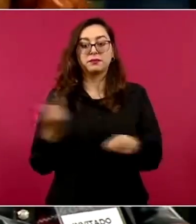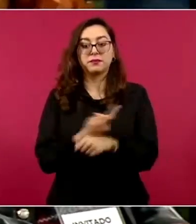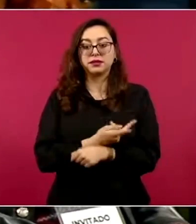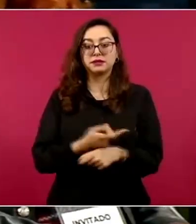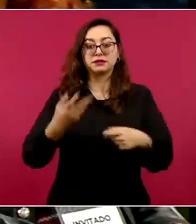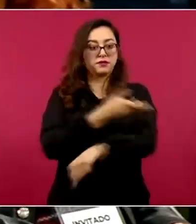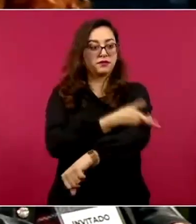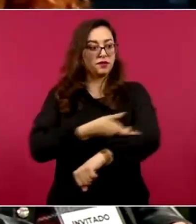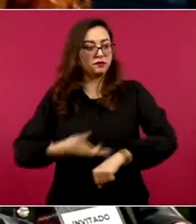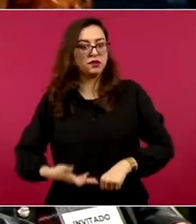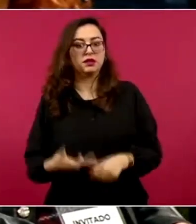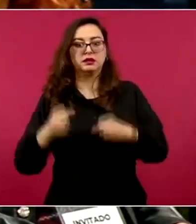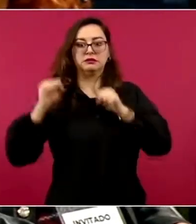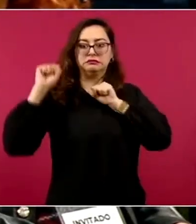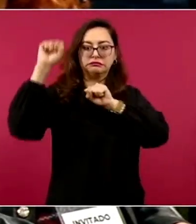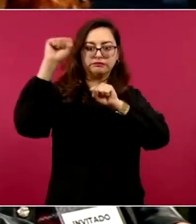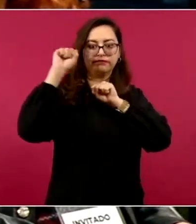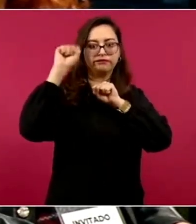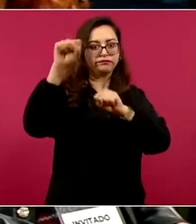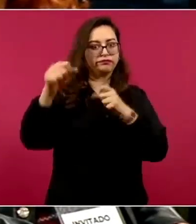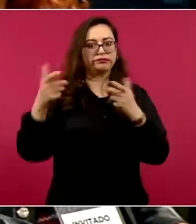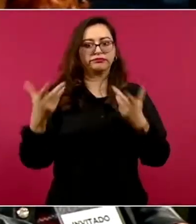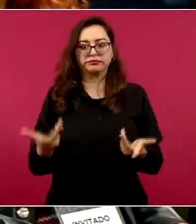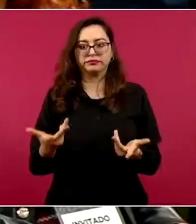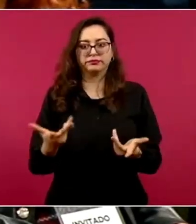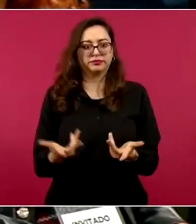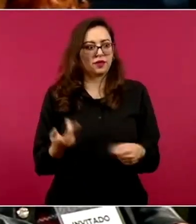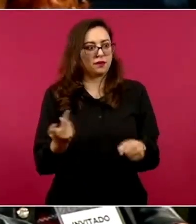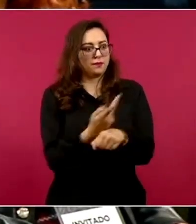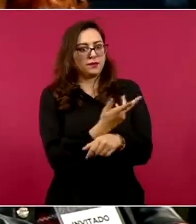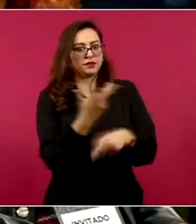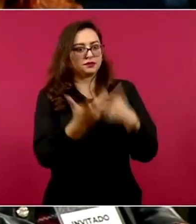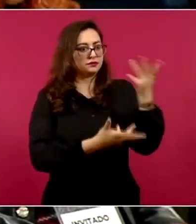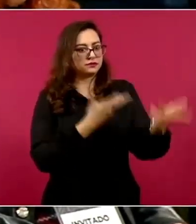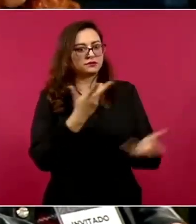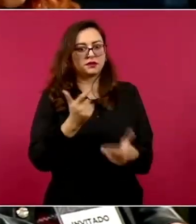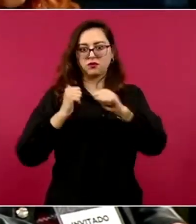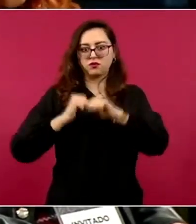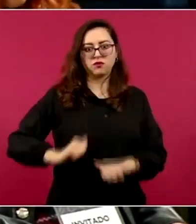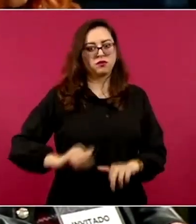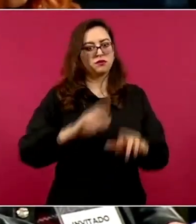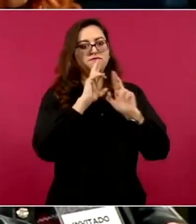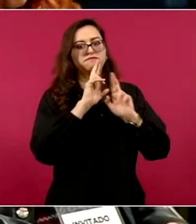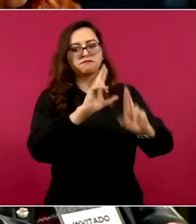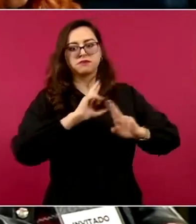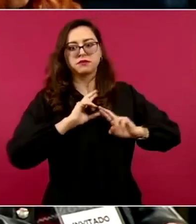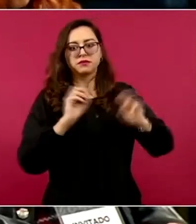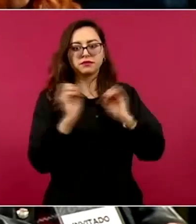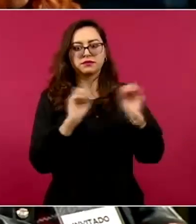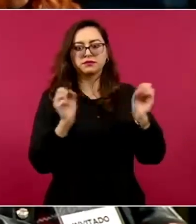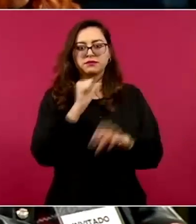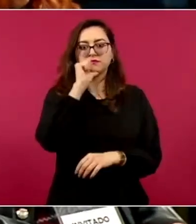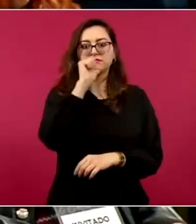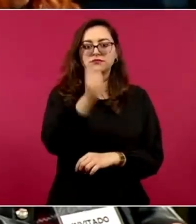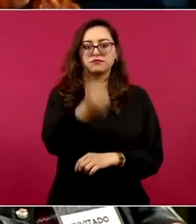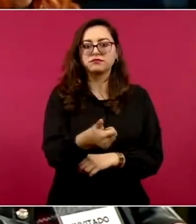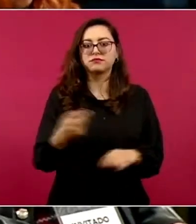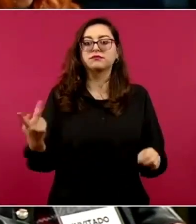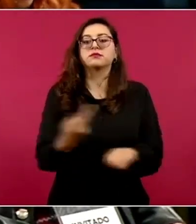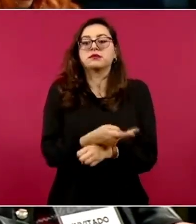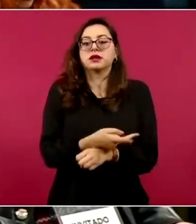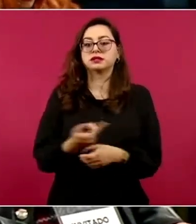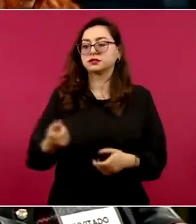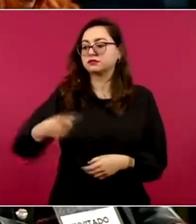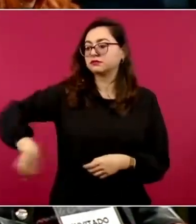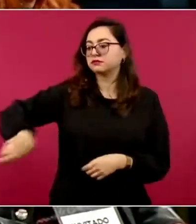realizado diferentes movilizaciones hasta ahora y dicen que no han tenido respuesta por parte de las autoridades? ¿Por qué ocurren este tipo